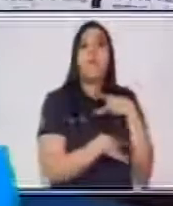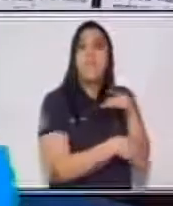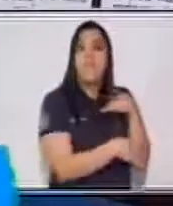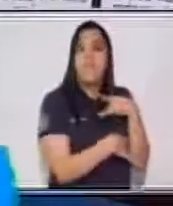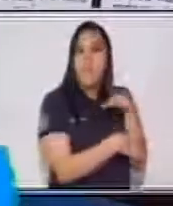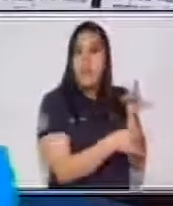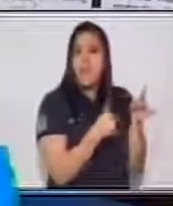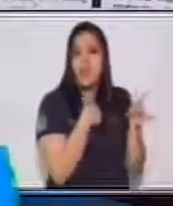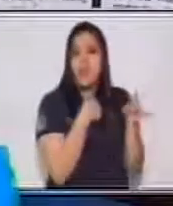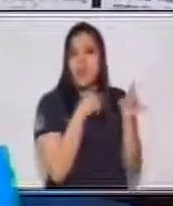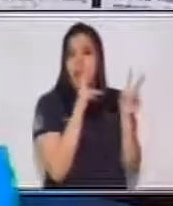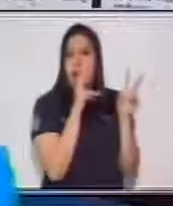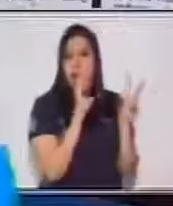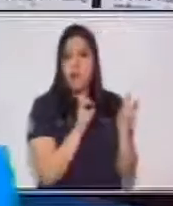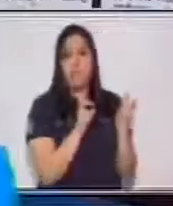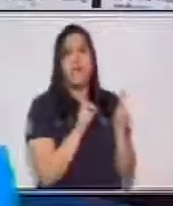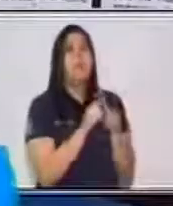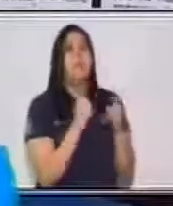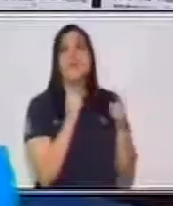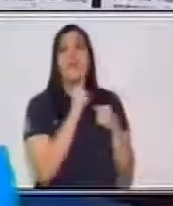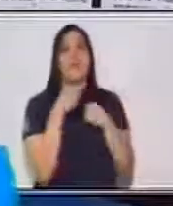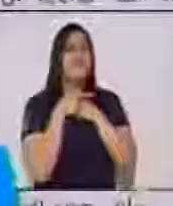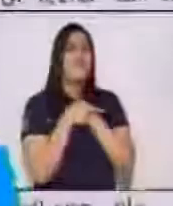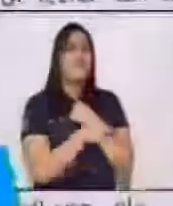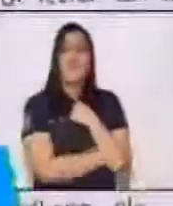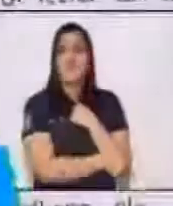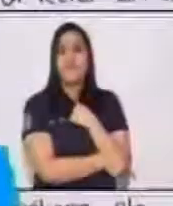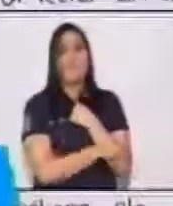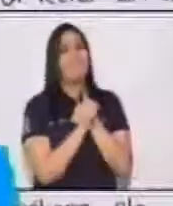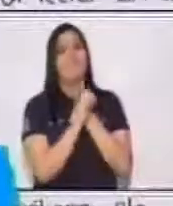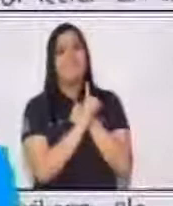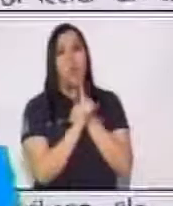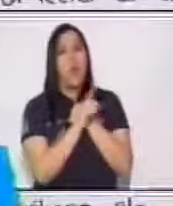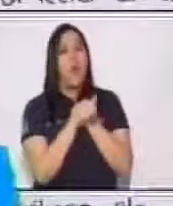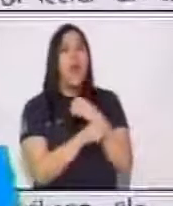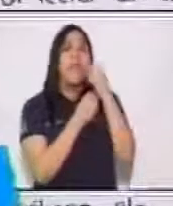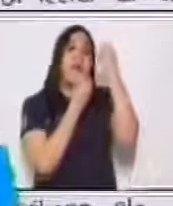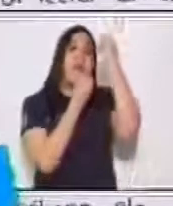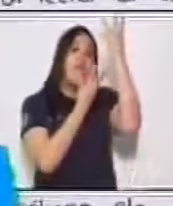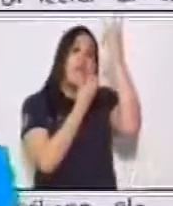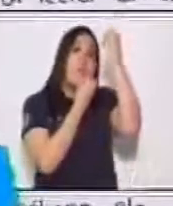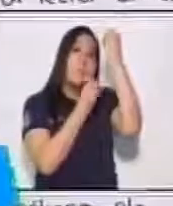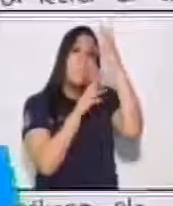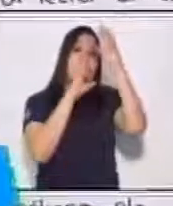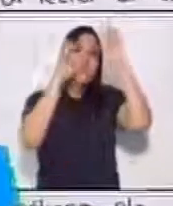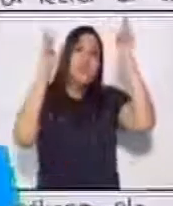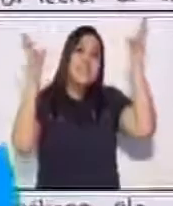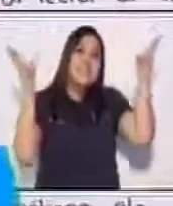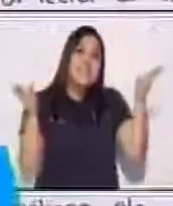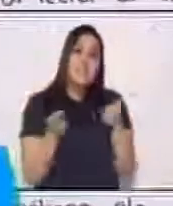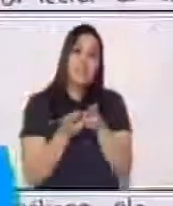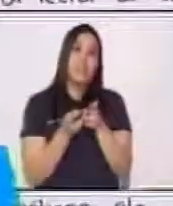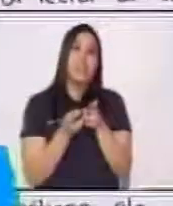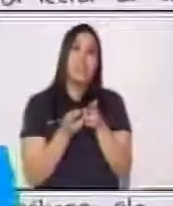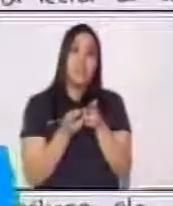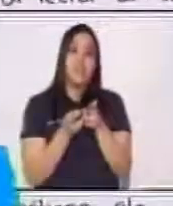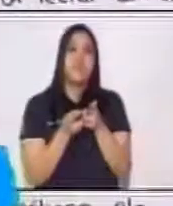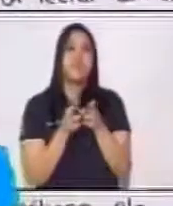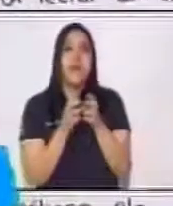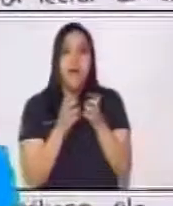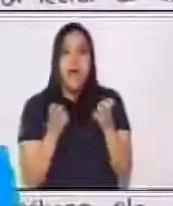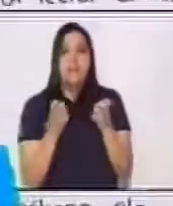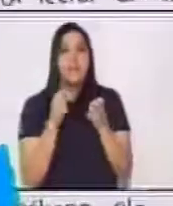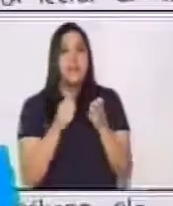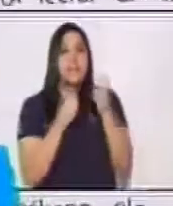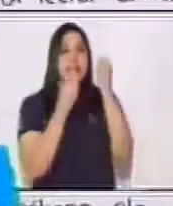tema, pero no vamos a profundizar. Es decir, que como la información es condensada, lo que vamos a hacer